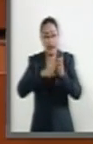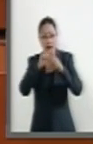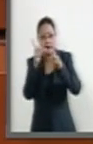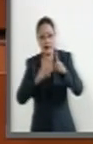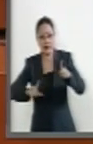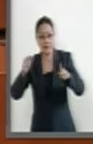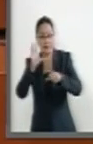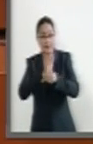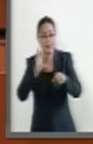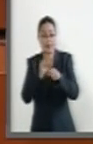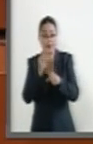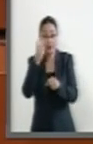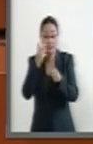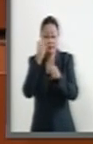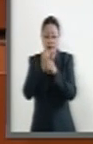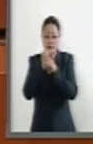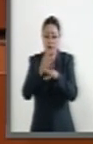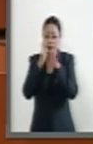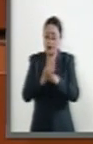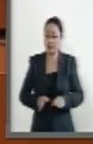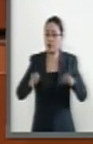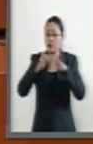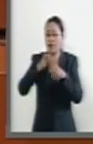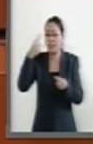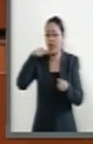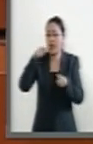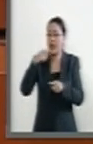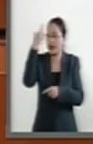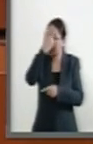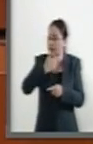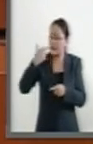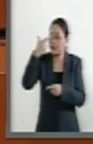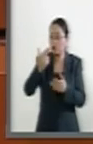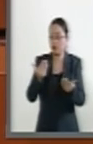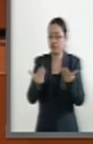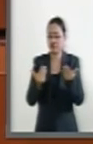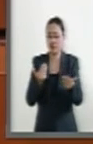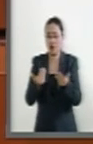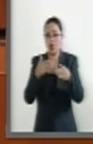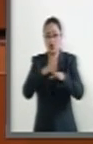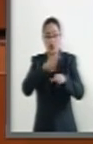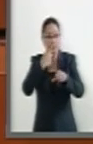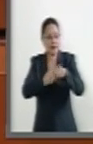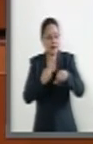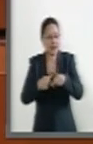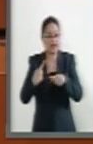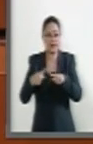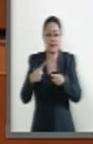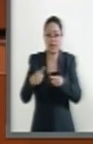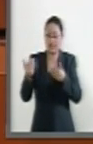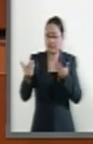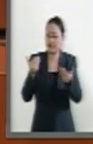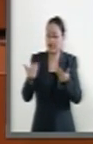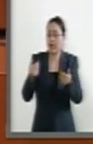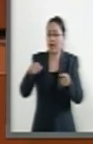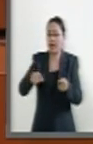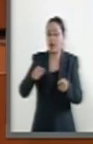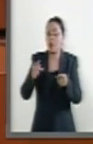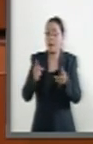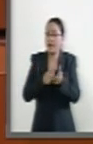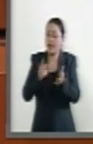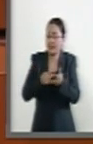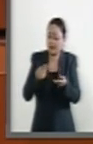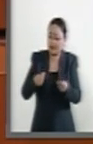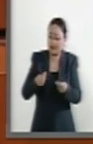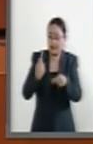Esta información es fundamental para el análisis y comparación de las enfermedades por su duración, frecuencia y